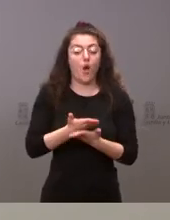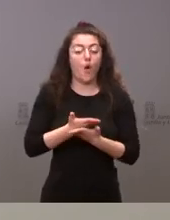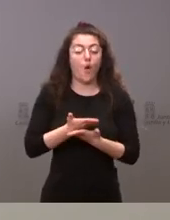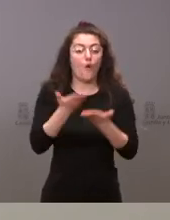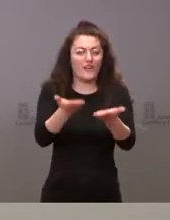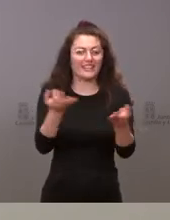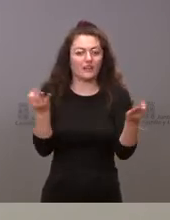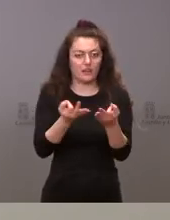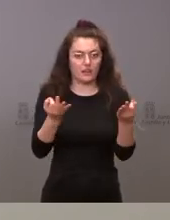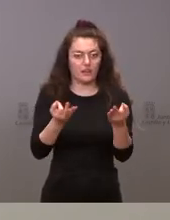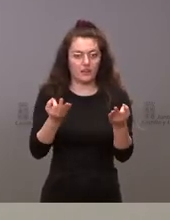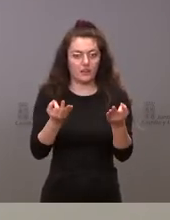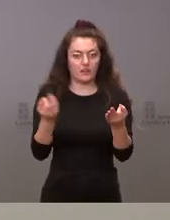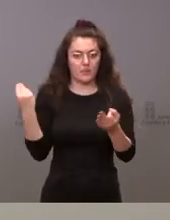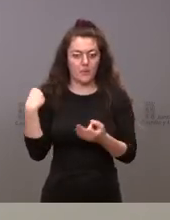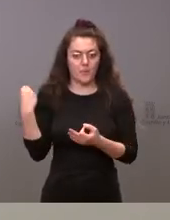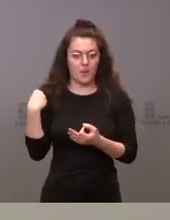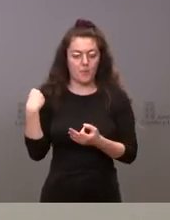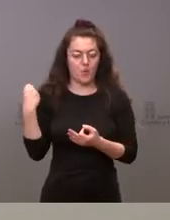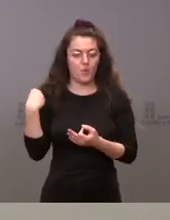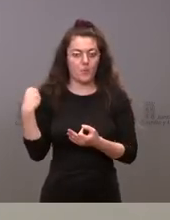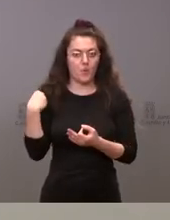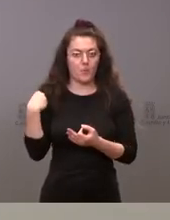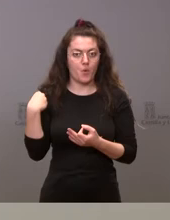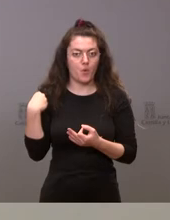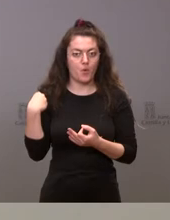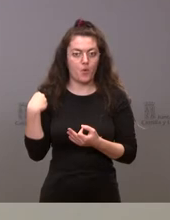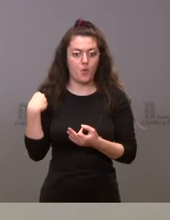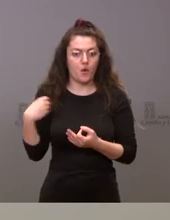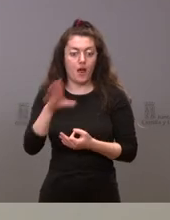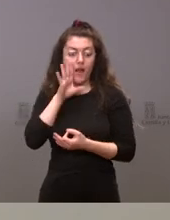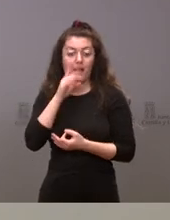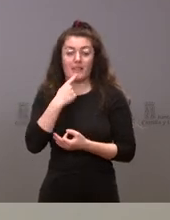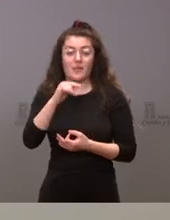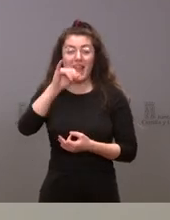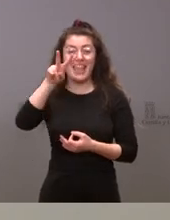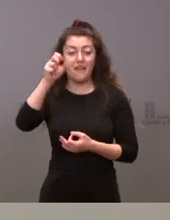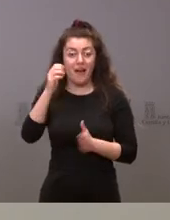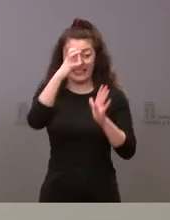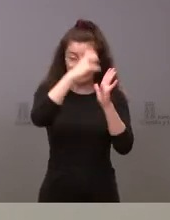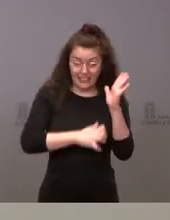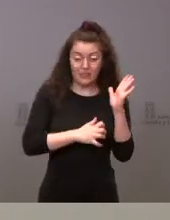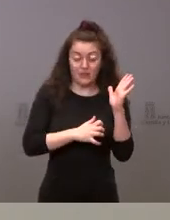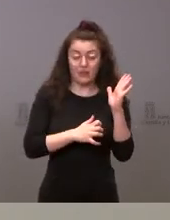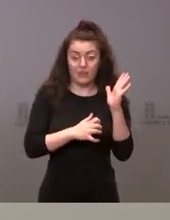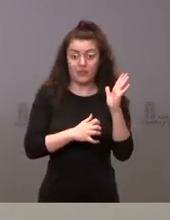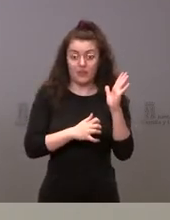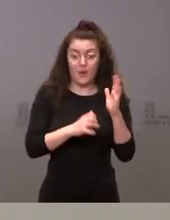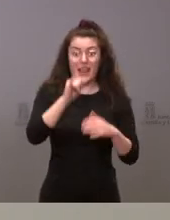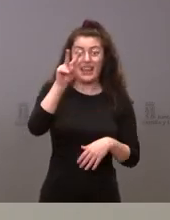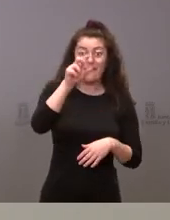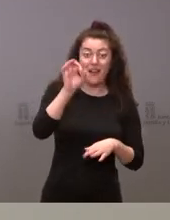se baje esa cifra del tipo de gravamen del IVA que recae sobre la energía